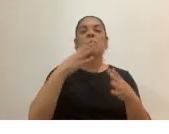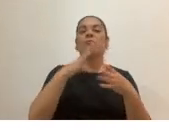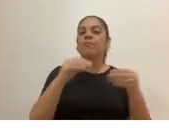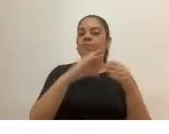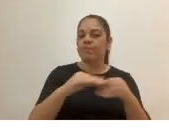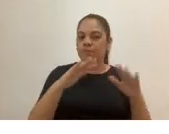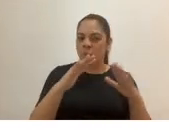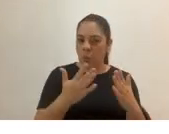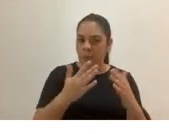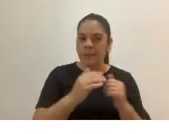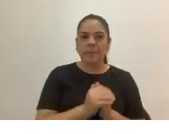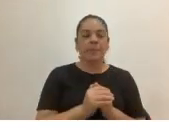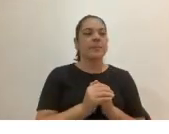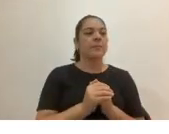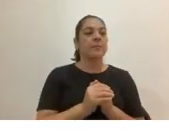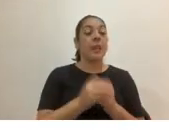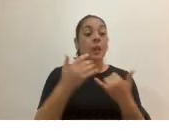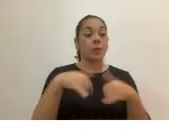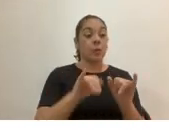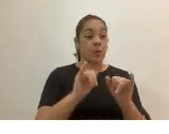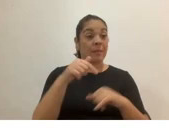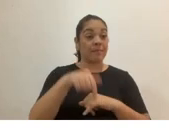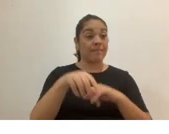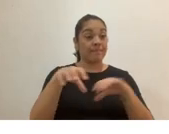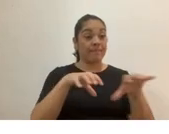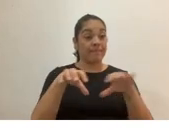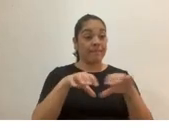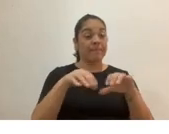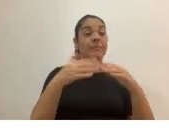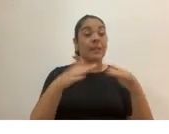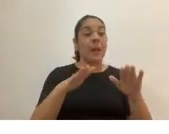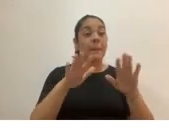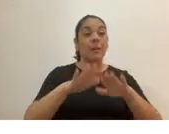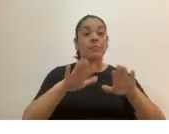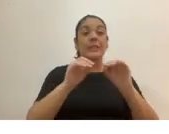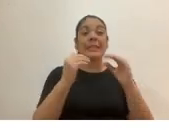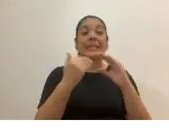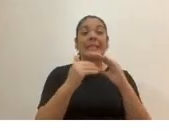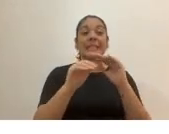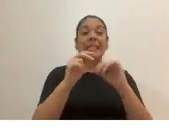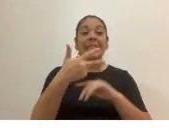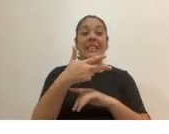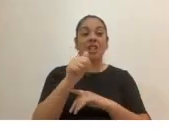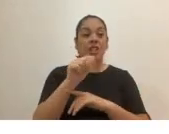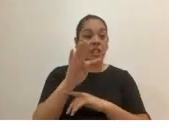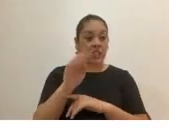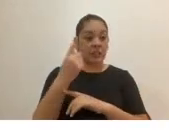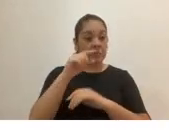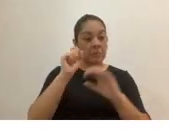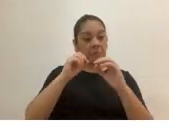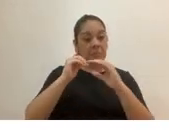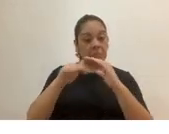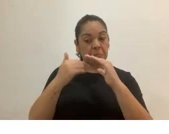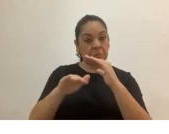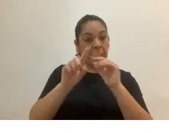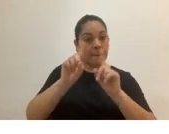espacio. Durante el evento hemos habilitado el espacio de chat para que nos puedan hacer sus preguntas